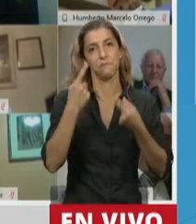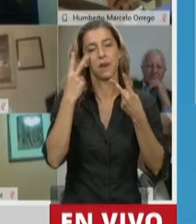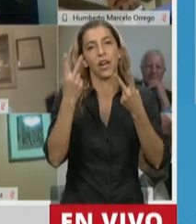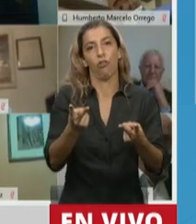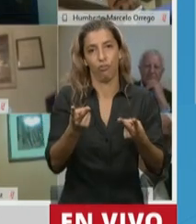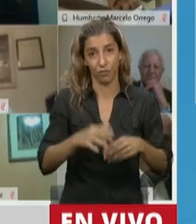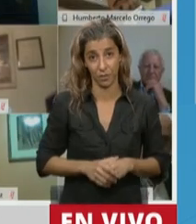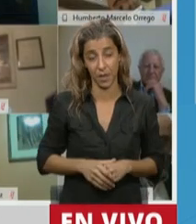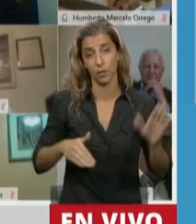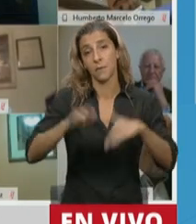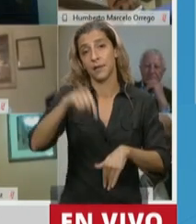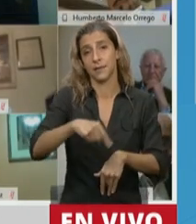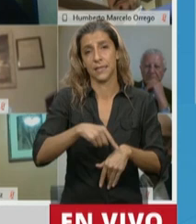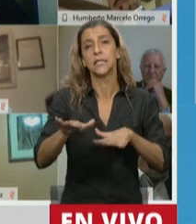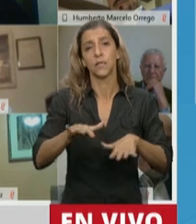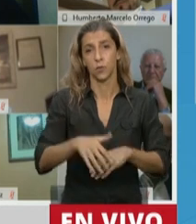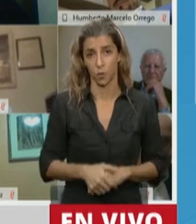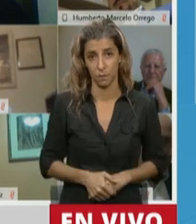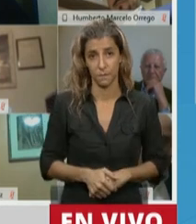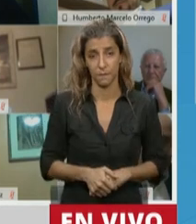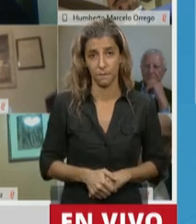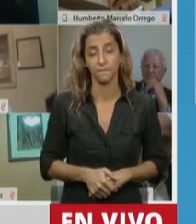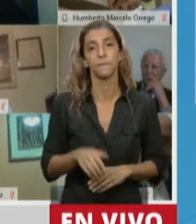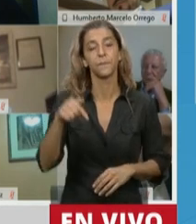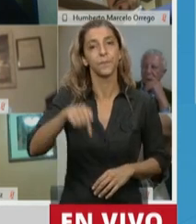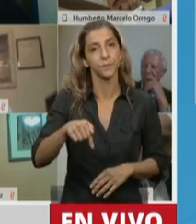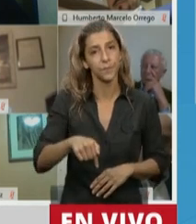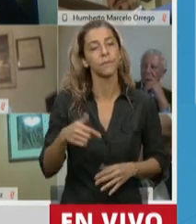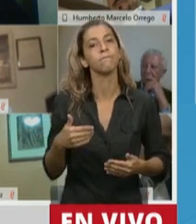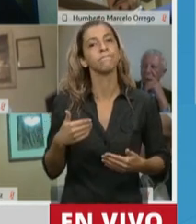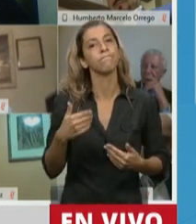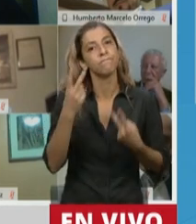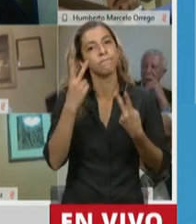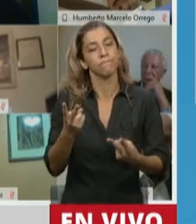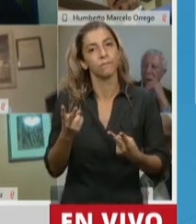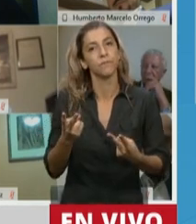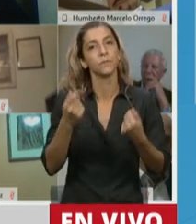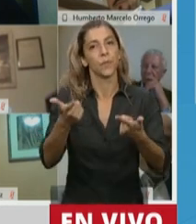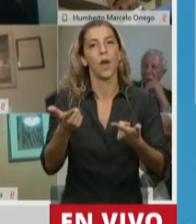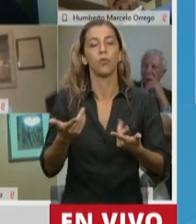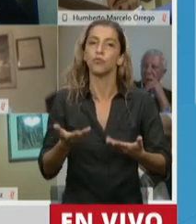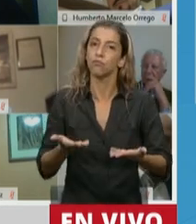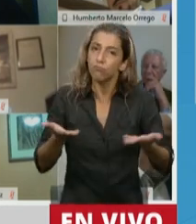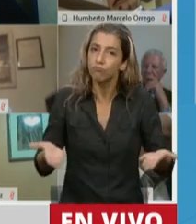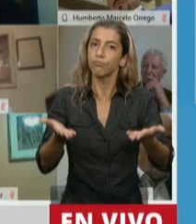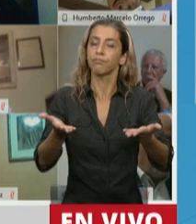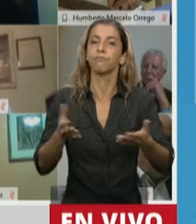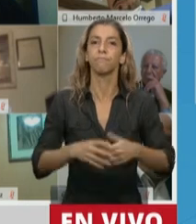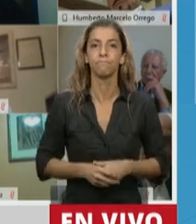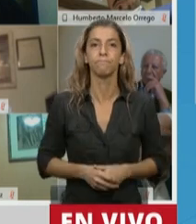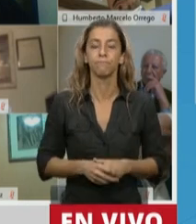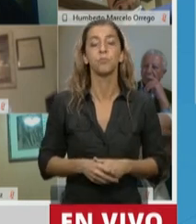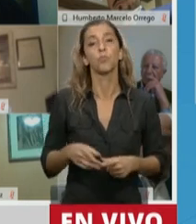enfrentamos. Y solo de esta forma, dando valor a ese gran acervo intelectual,